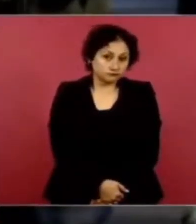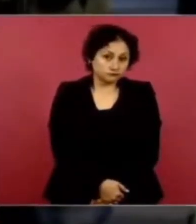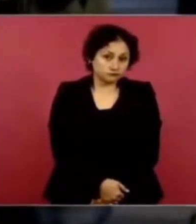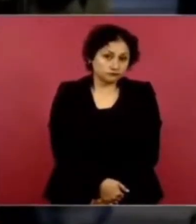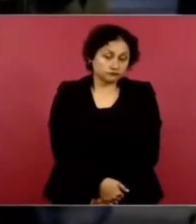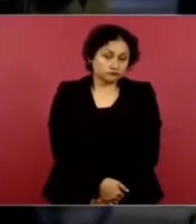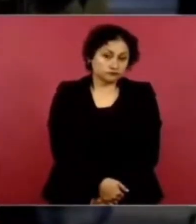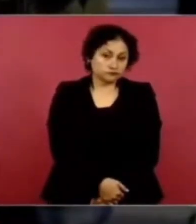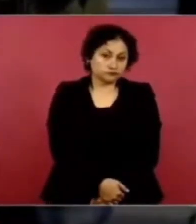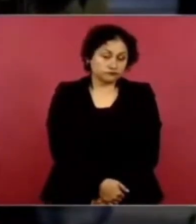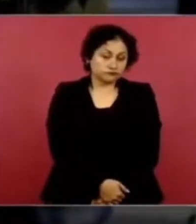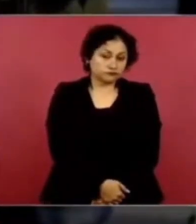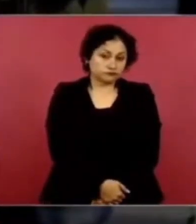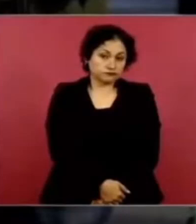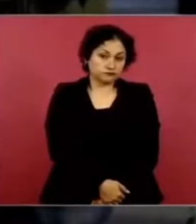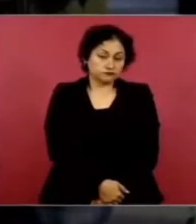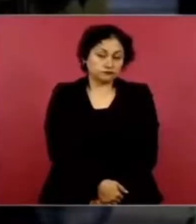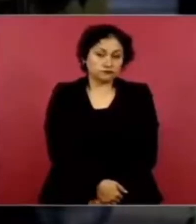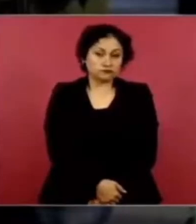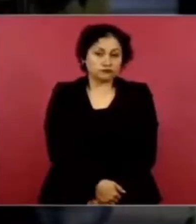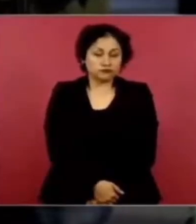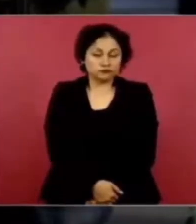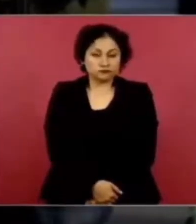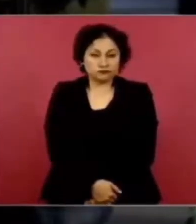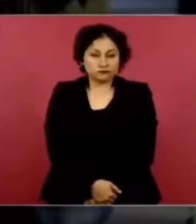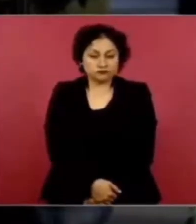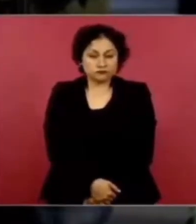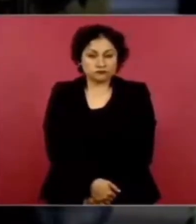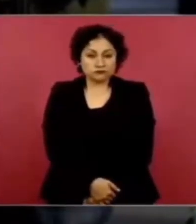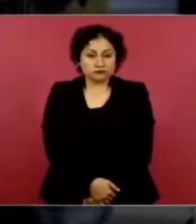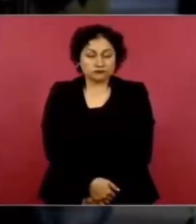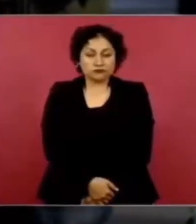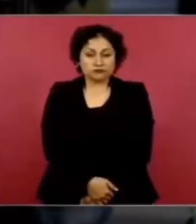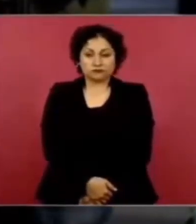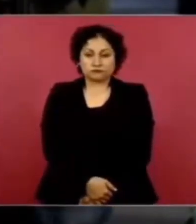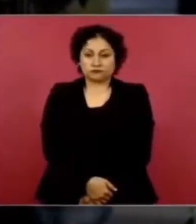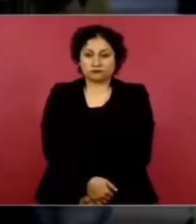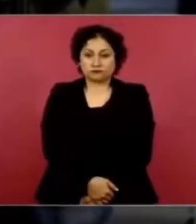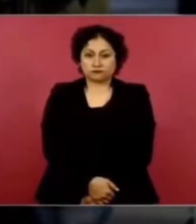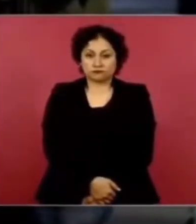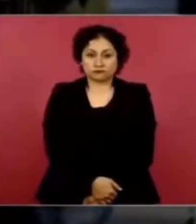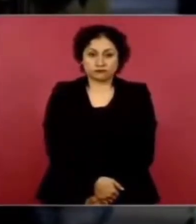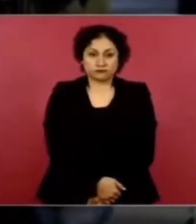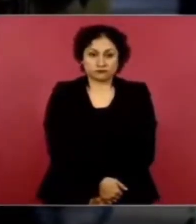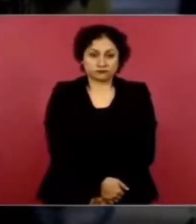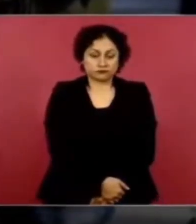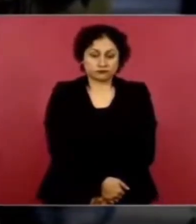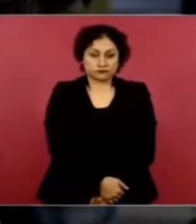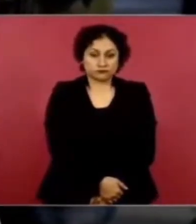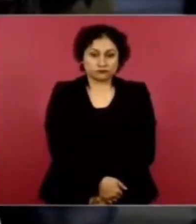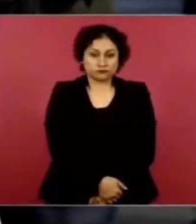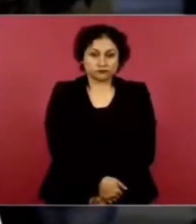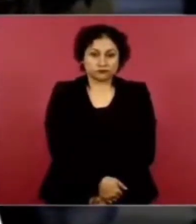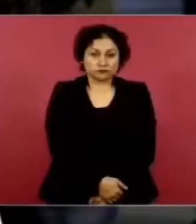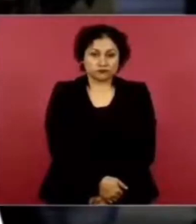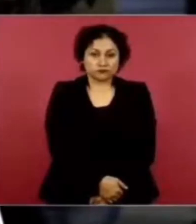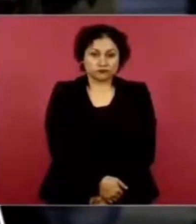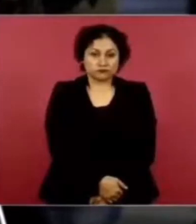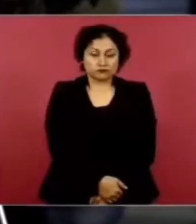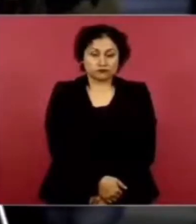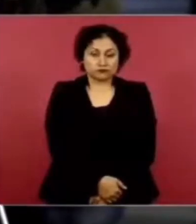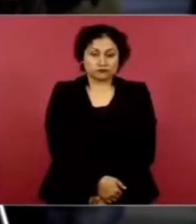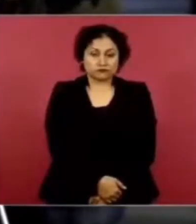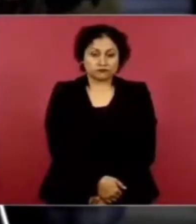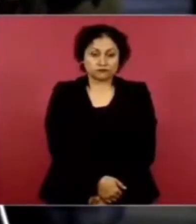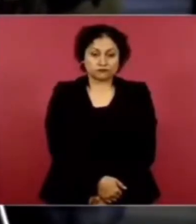replicando que el ejército les roba, que los prácticamente como si el ejército asaltara a los que llevan víveres